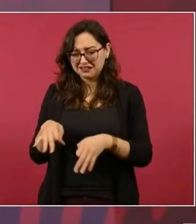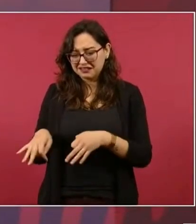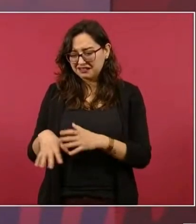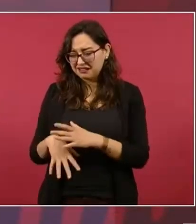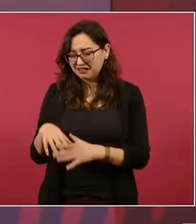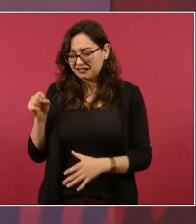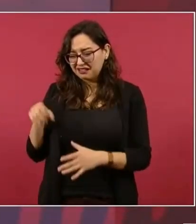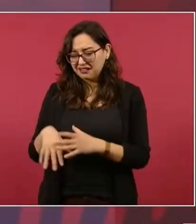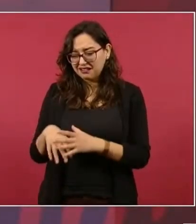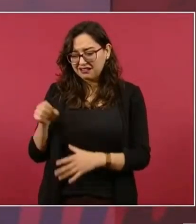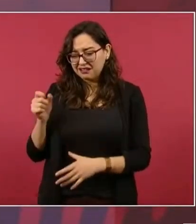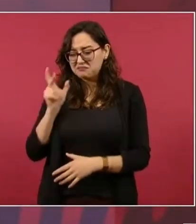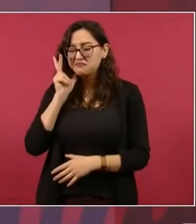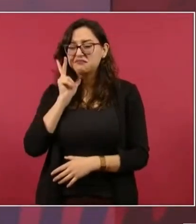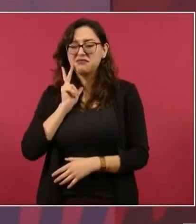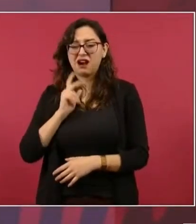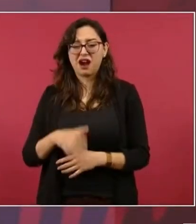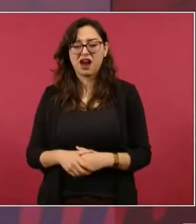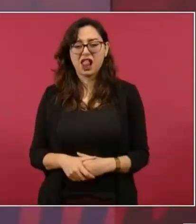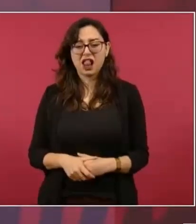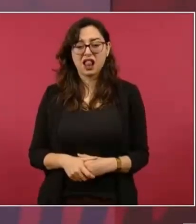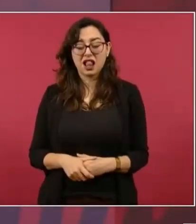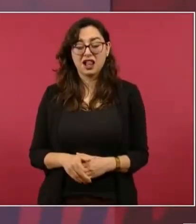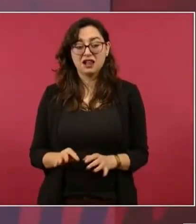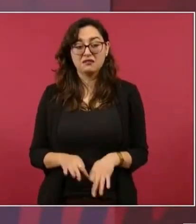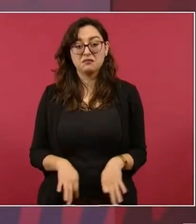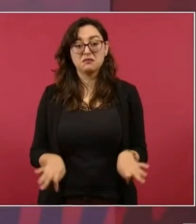lo que les importaba era robar.